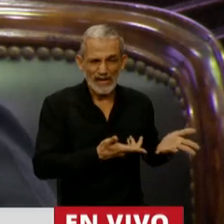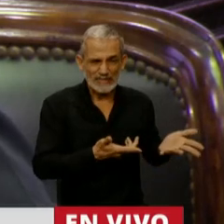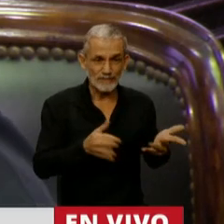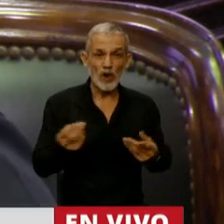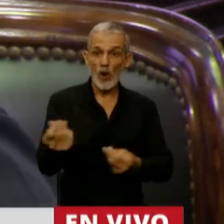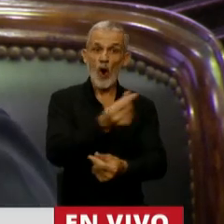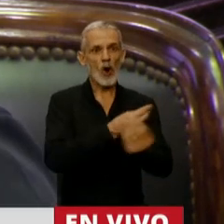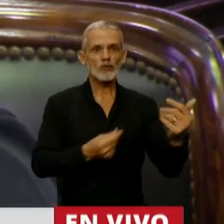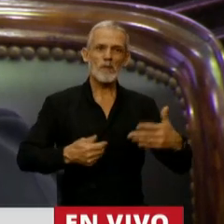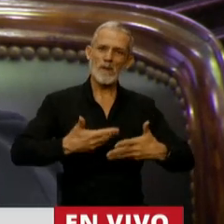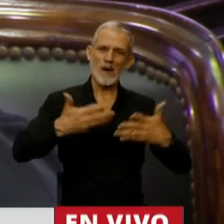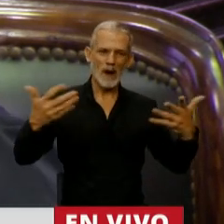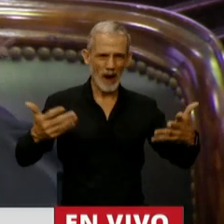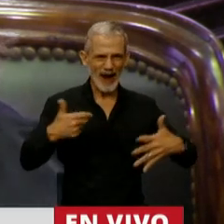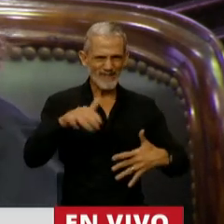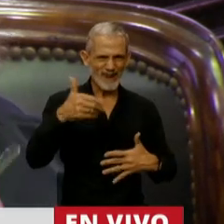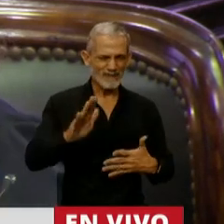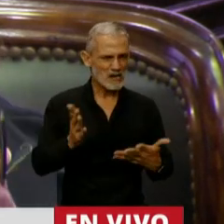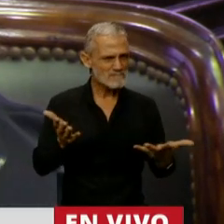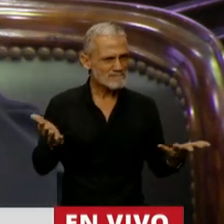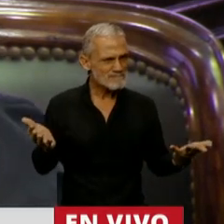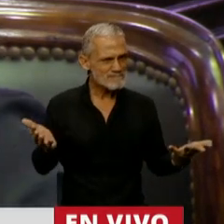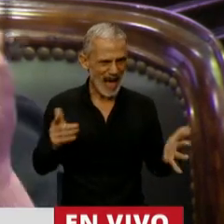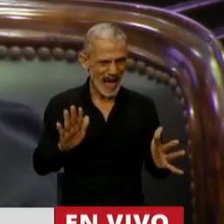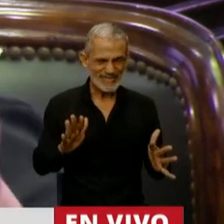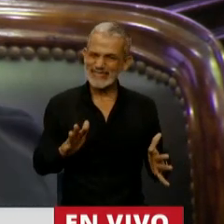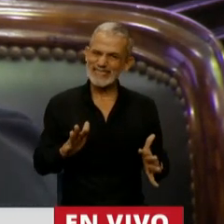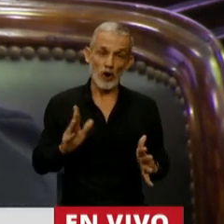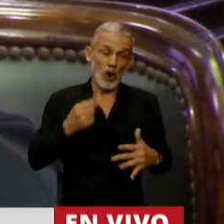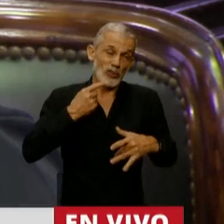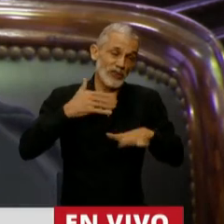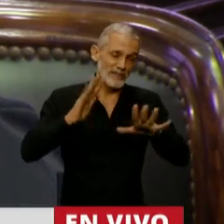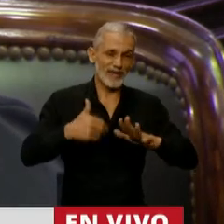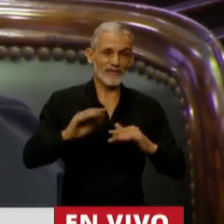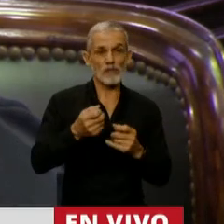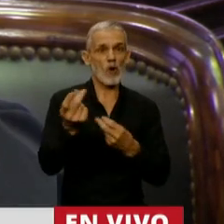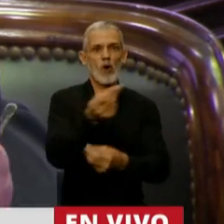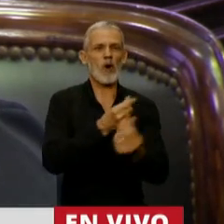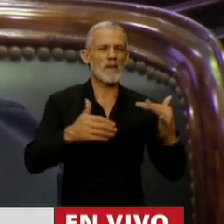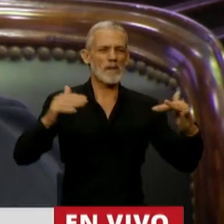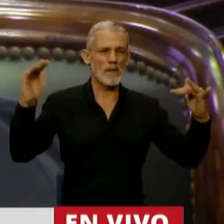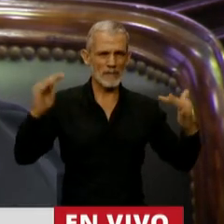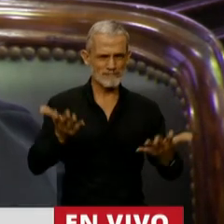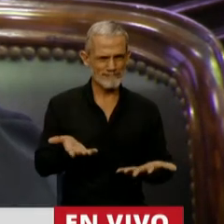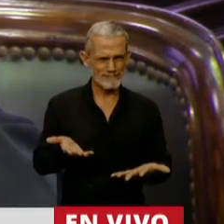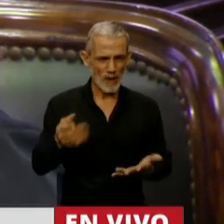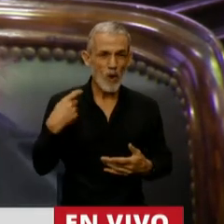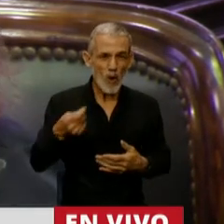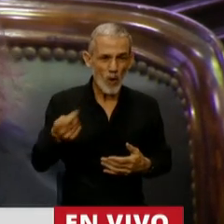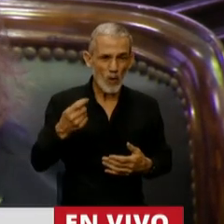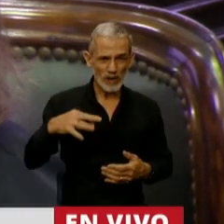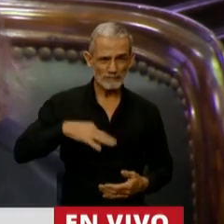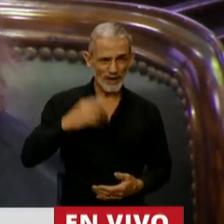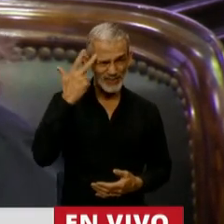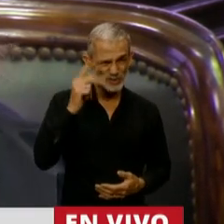consumo como que se proyecta que va a seguir subiendo o dicen que va a subir, cuando en realidad los jubilados